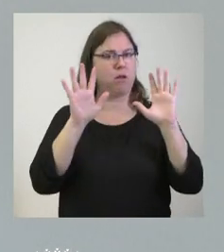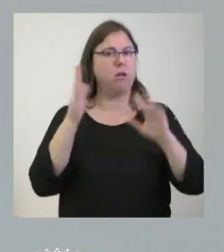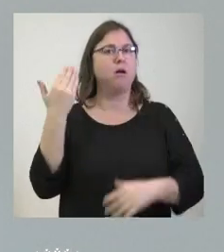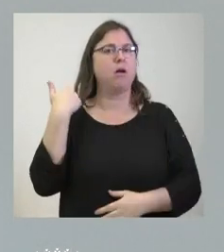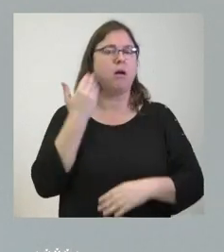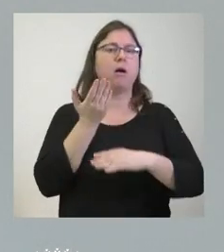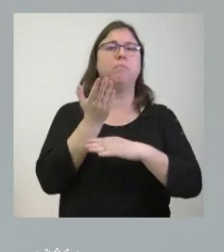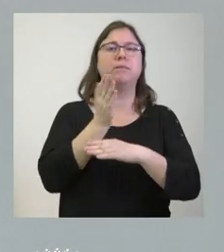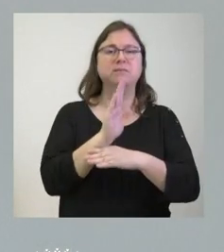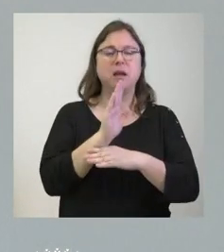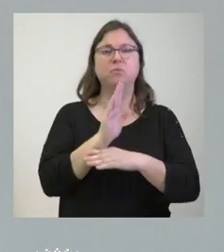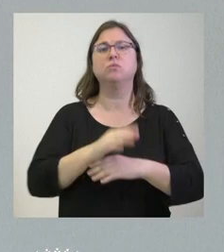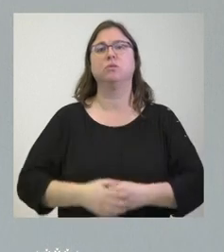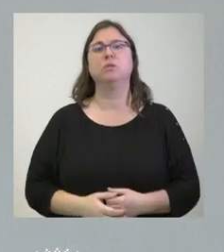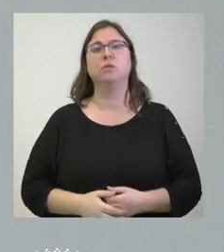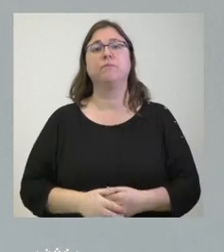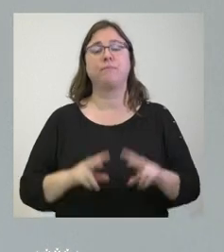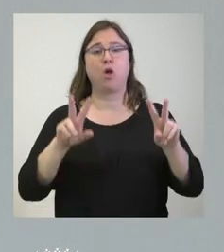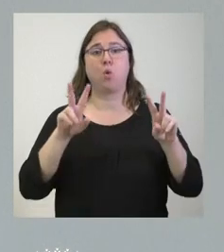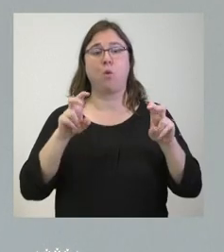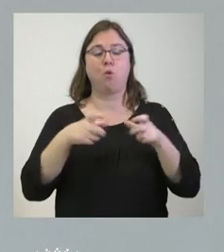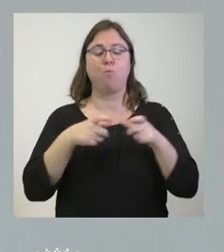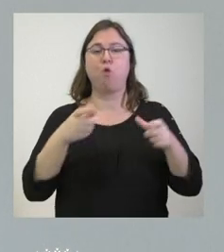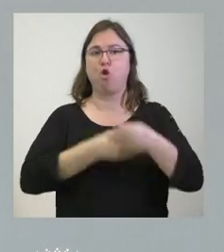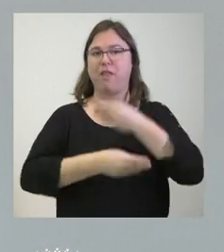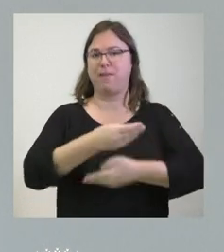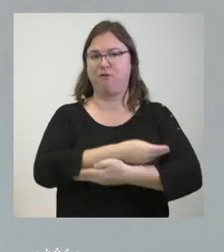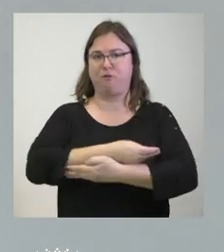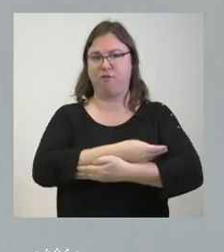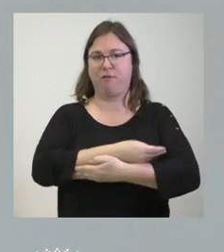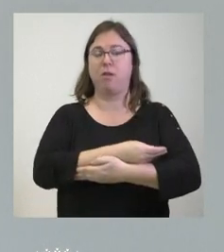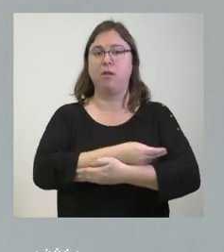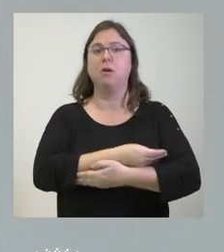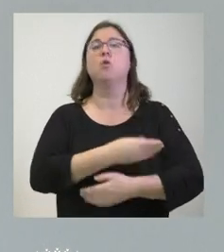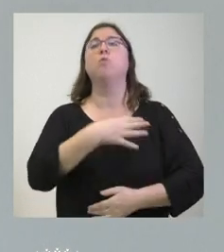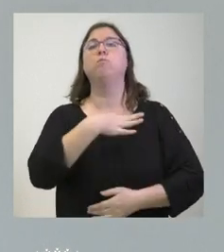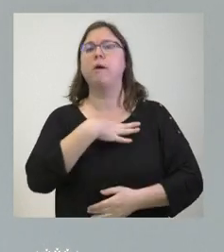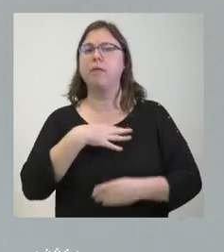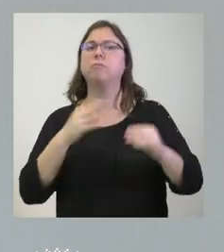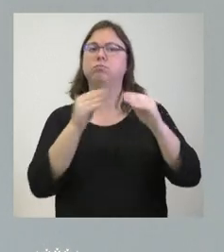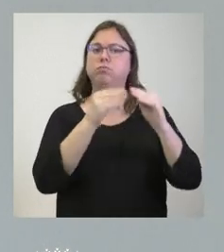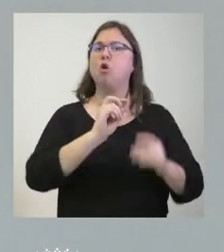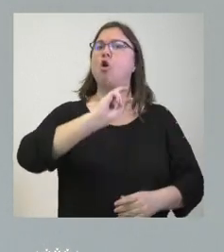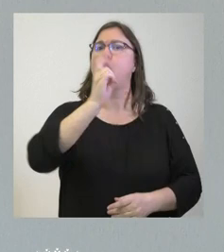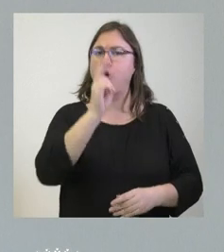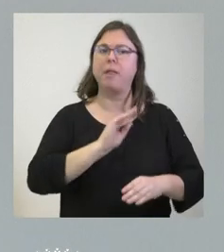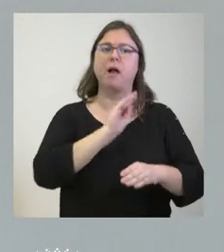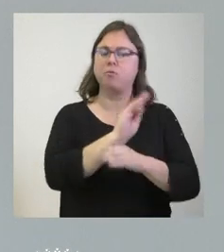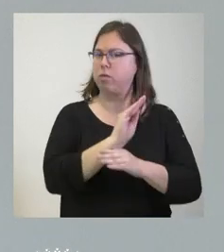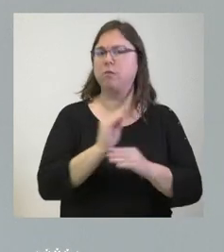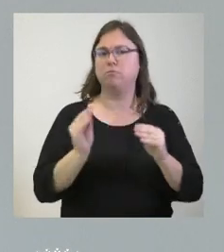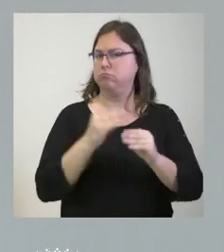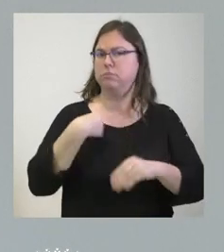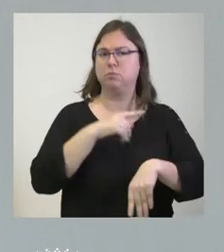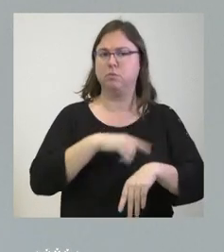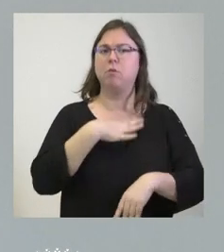presentación y en alguna ocasión el nuevo bono nacimiento de Castileño es compatible con cualquier otra ayuda y subvención pública que